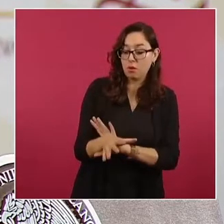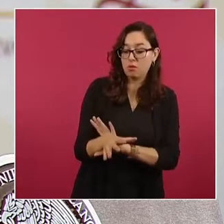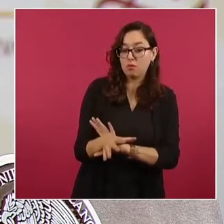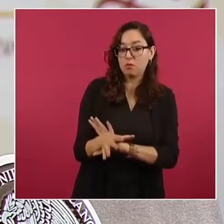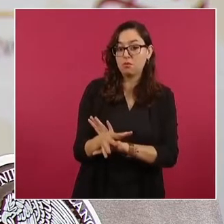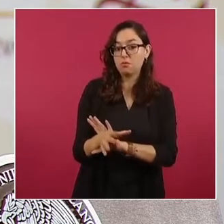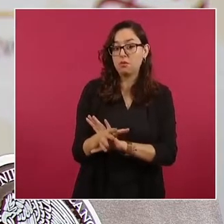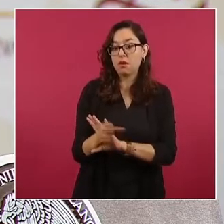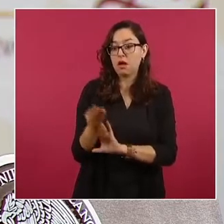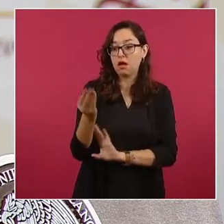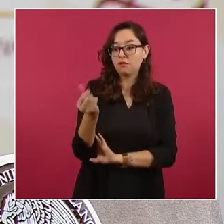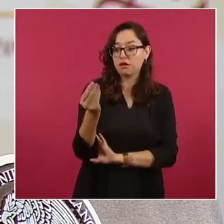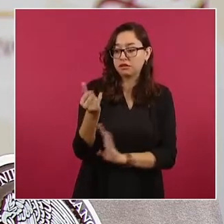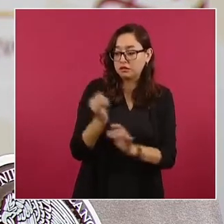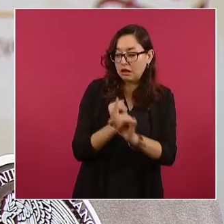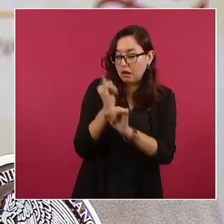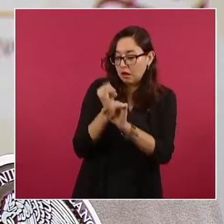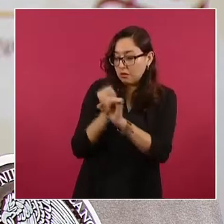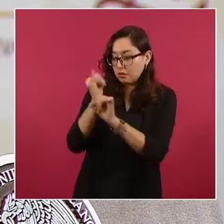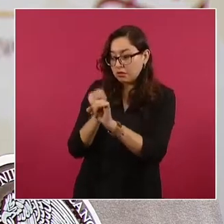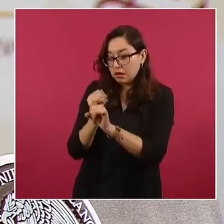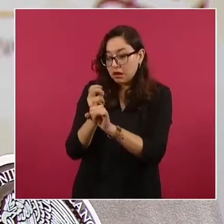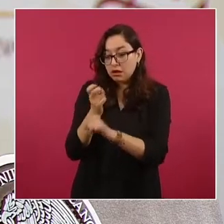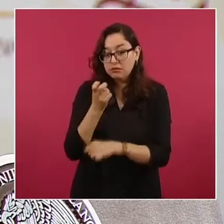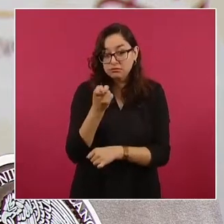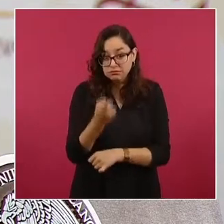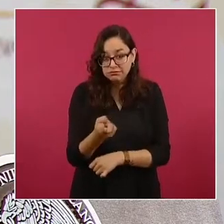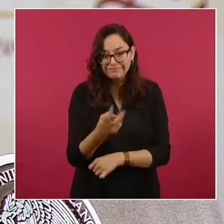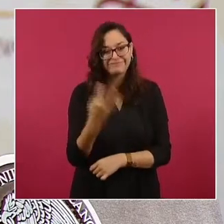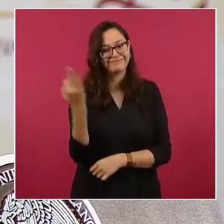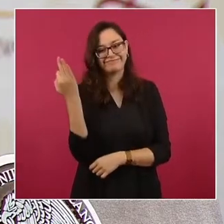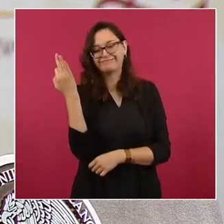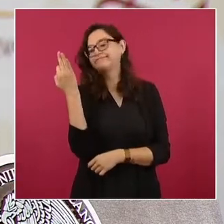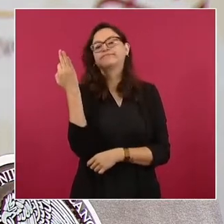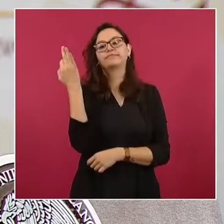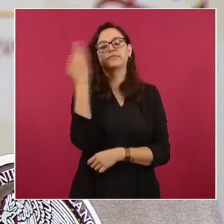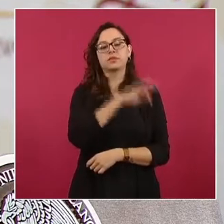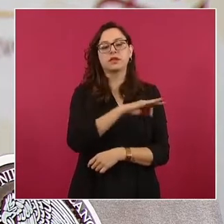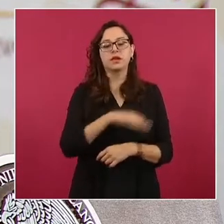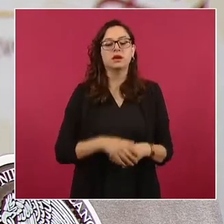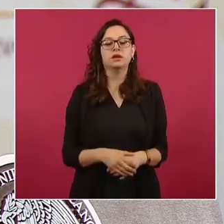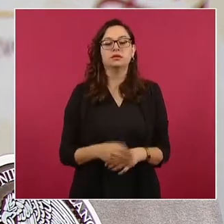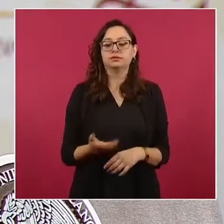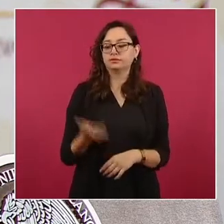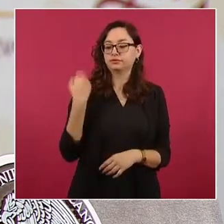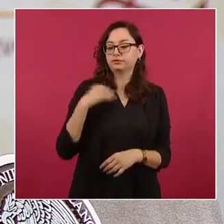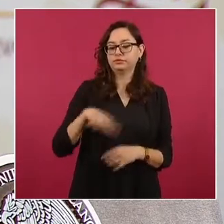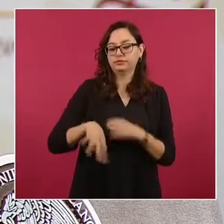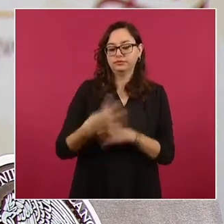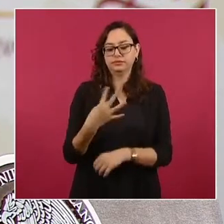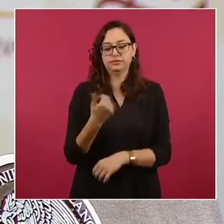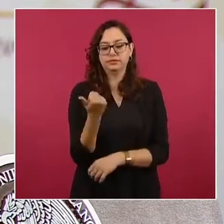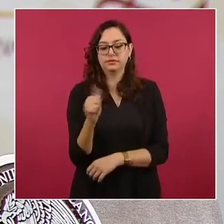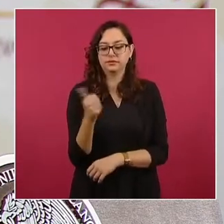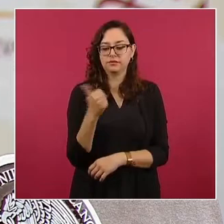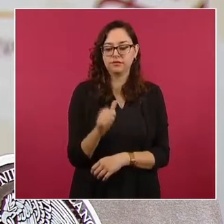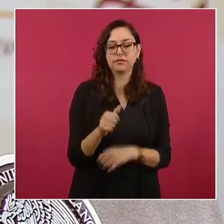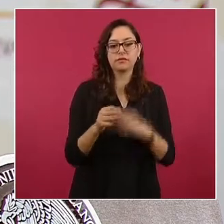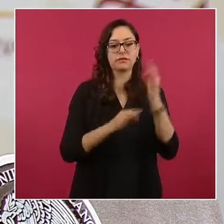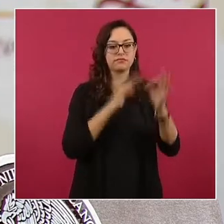investigue a contribuyentes. El 14 de agosto, medios como El Financiero, Uno TV,